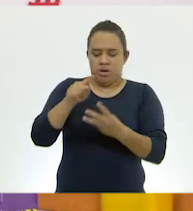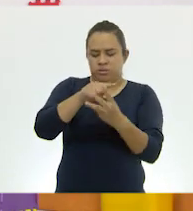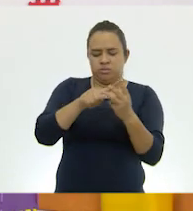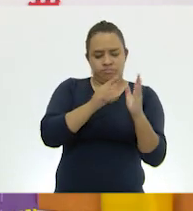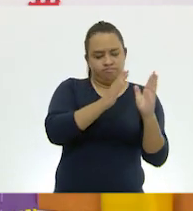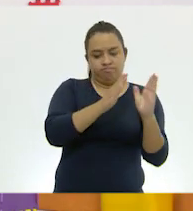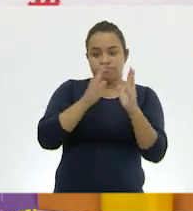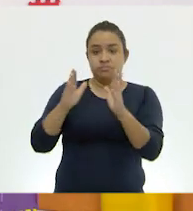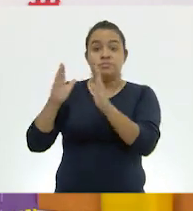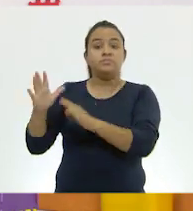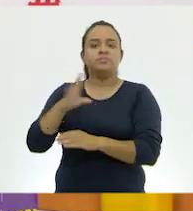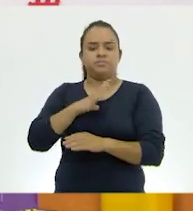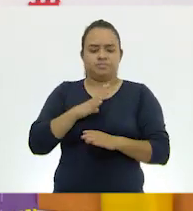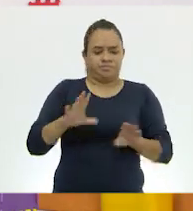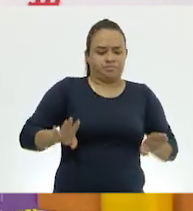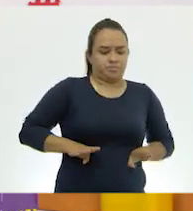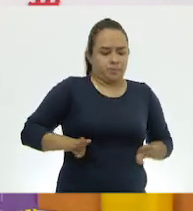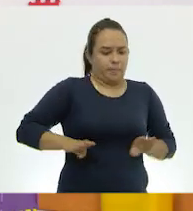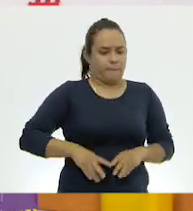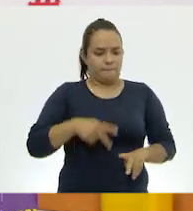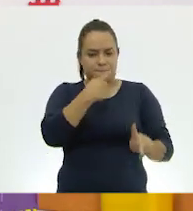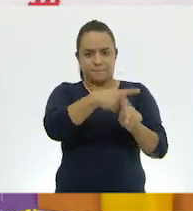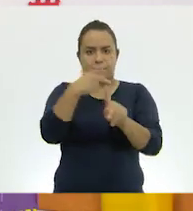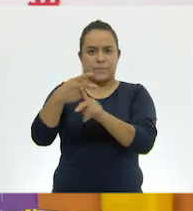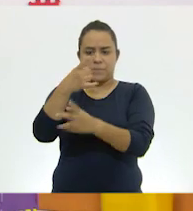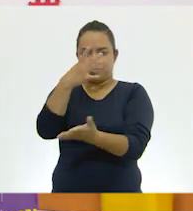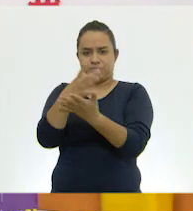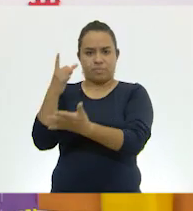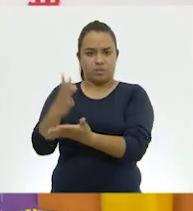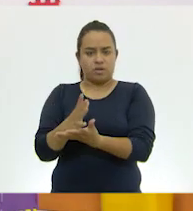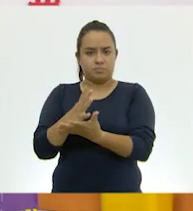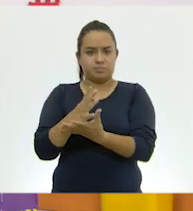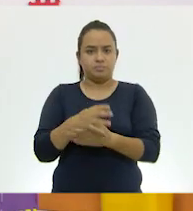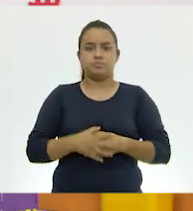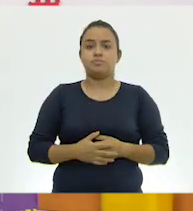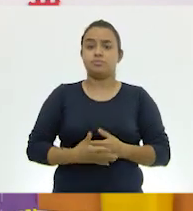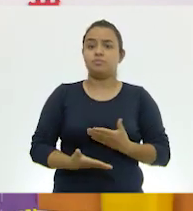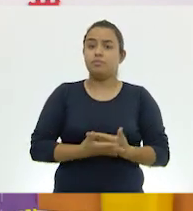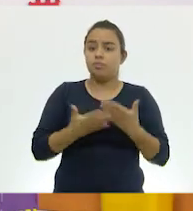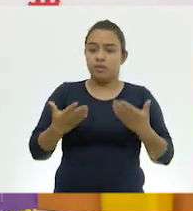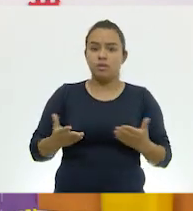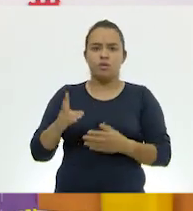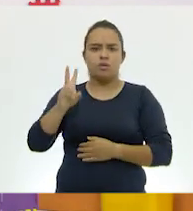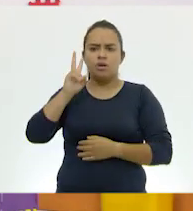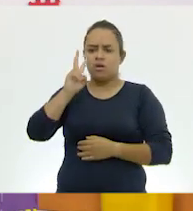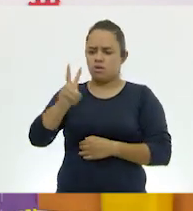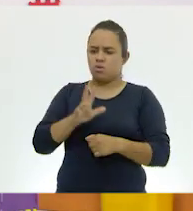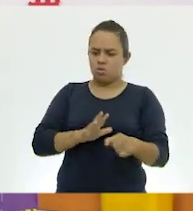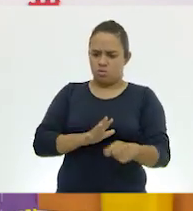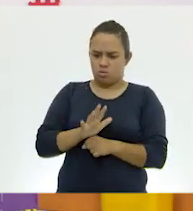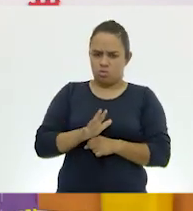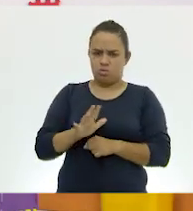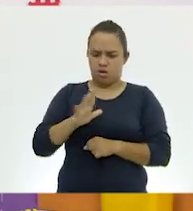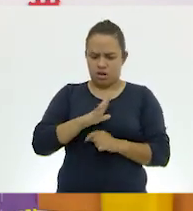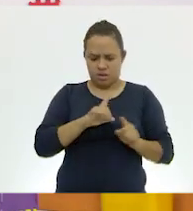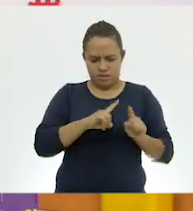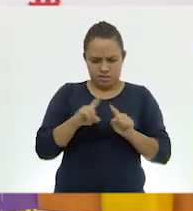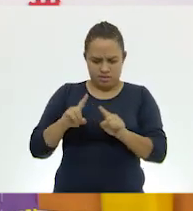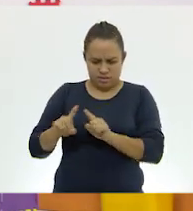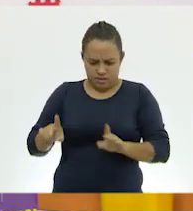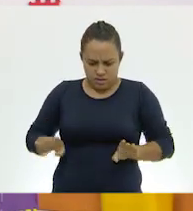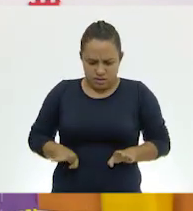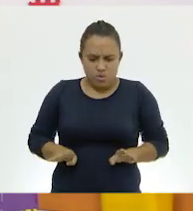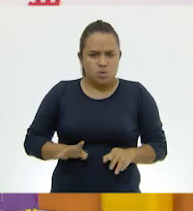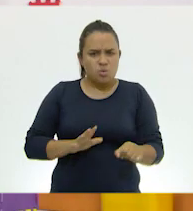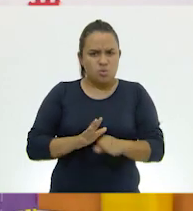grupos tiene características muy específicas. ¿Qué te parece si ahora vemos cuáles son esas diferentes características?